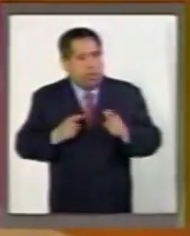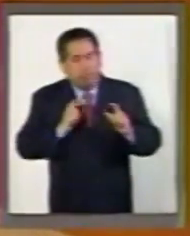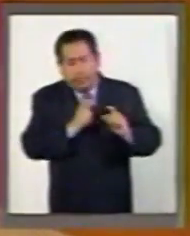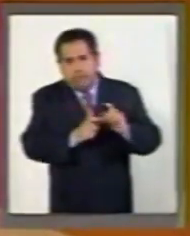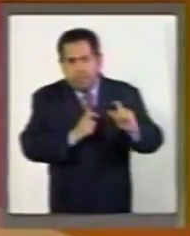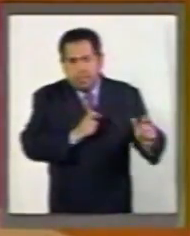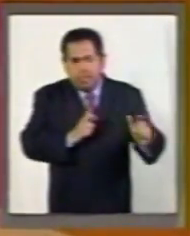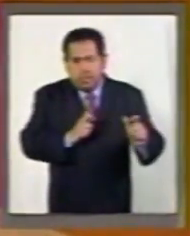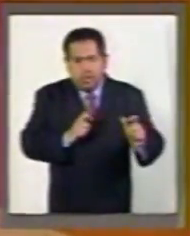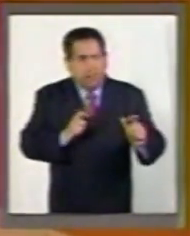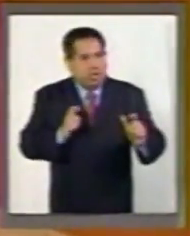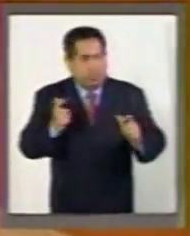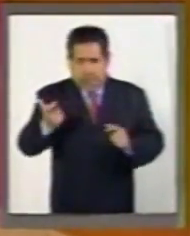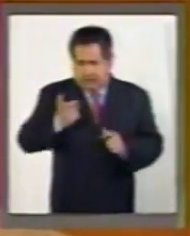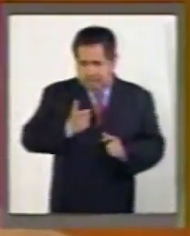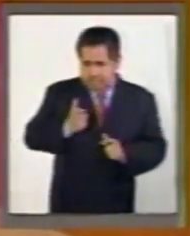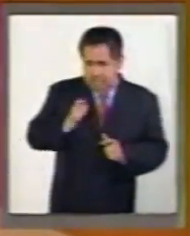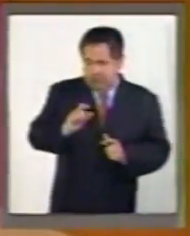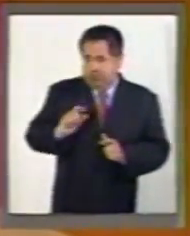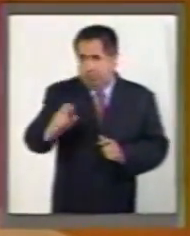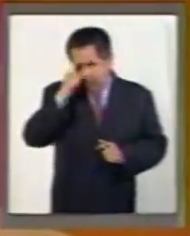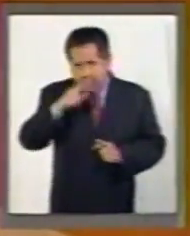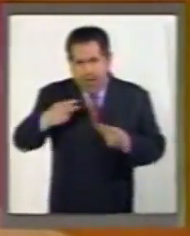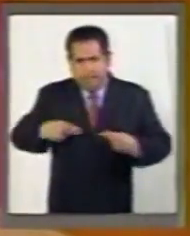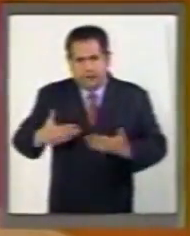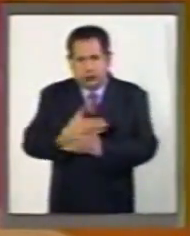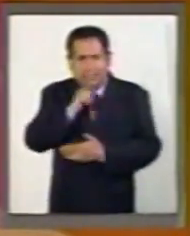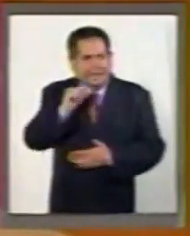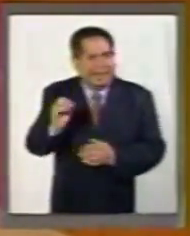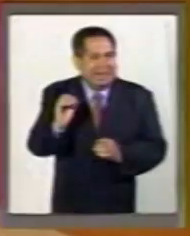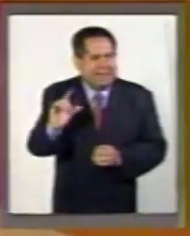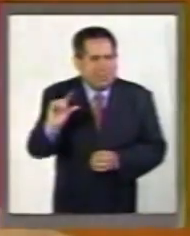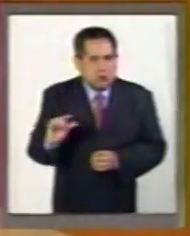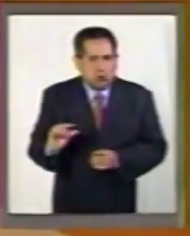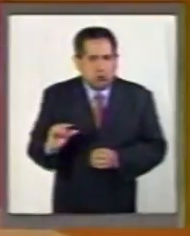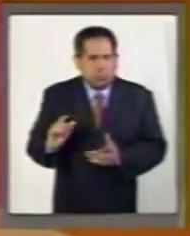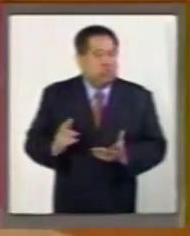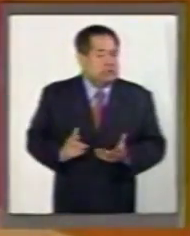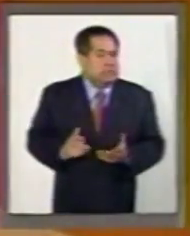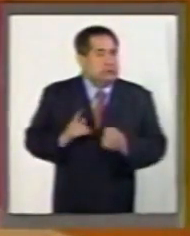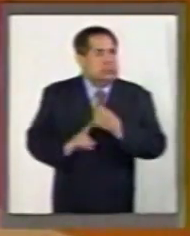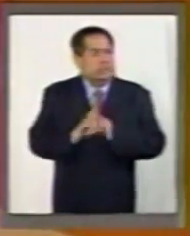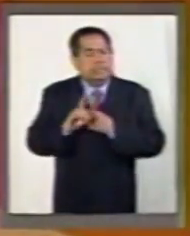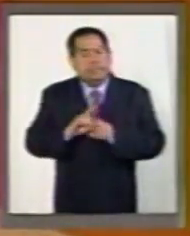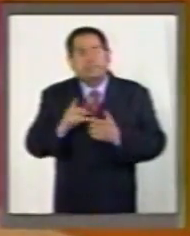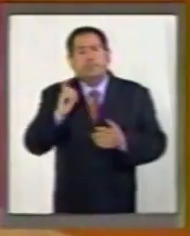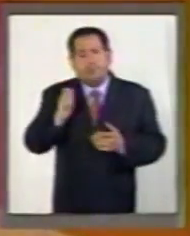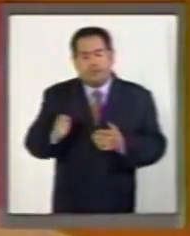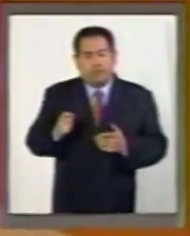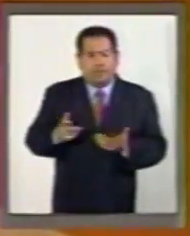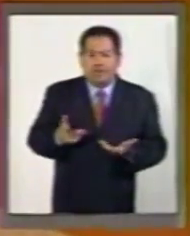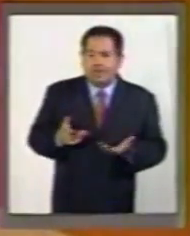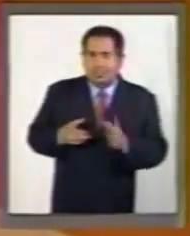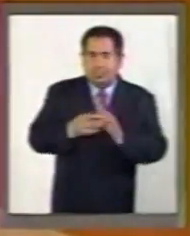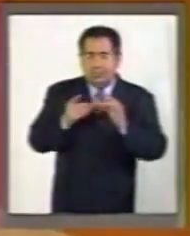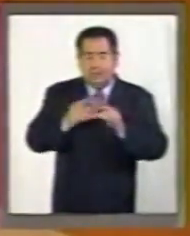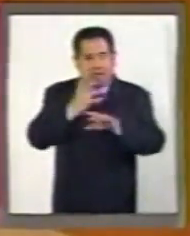y cada vez menos para la población. El principal problema estriba en que nada de esto es